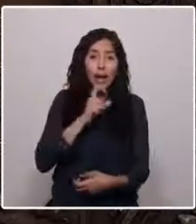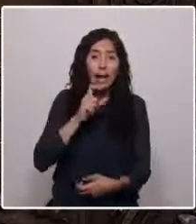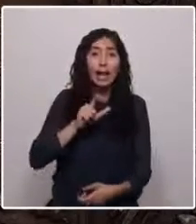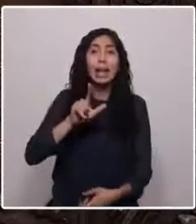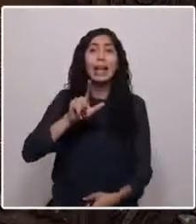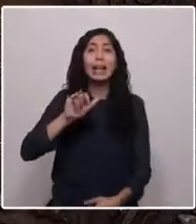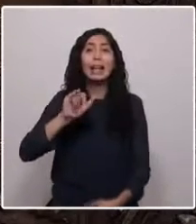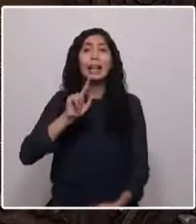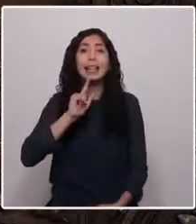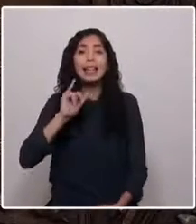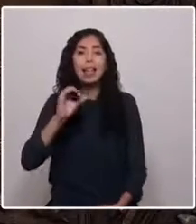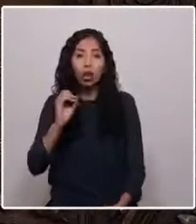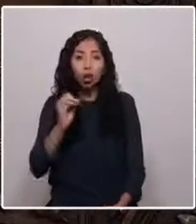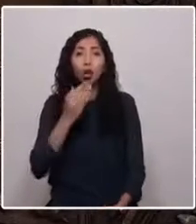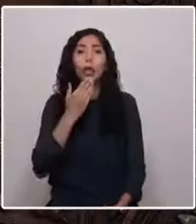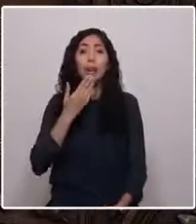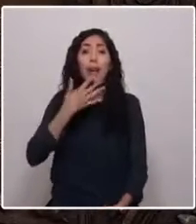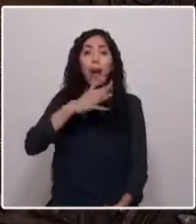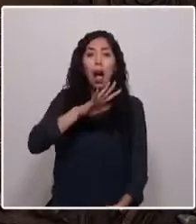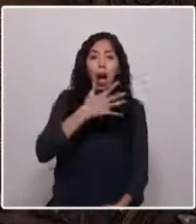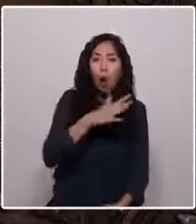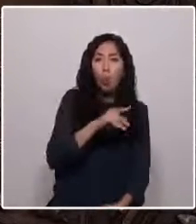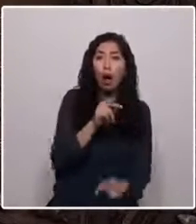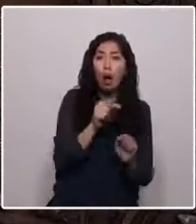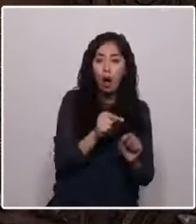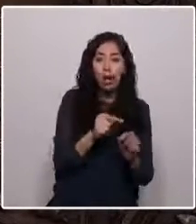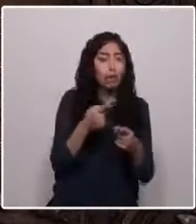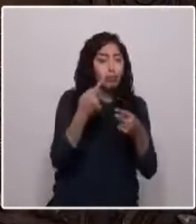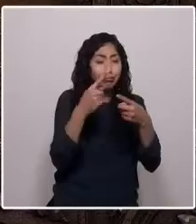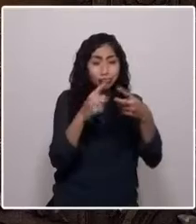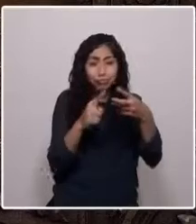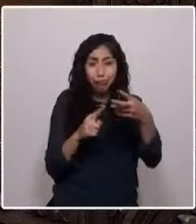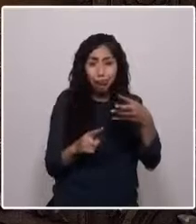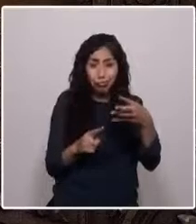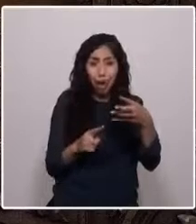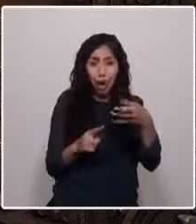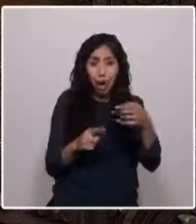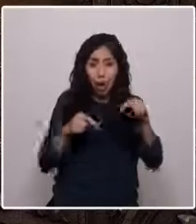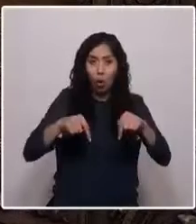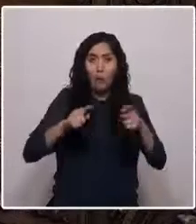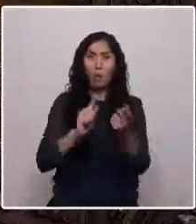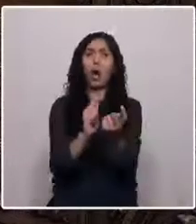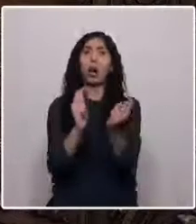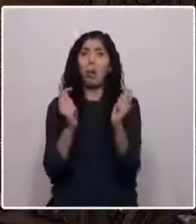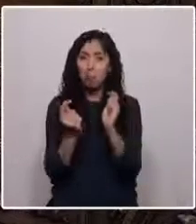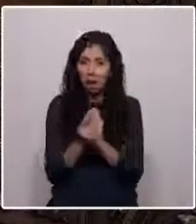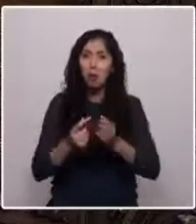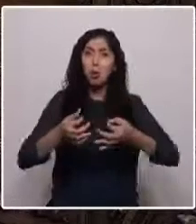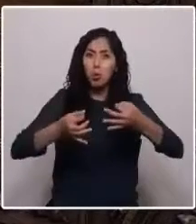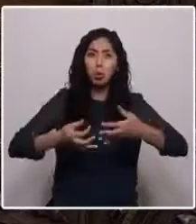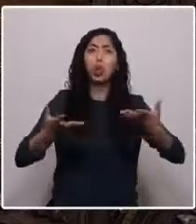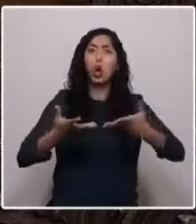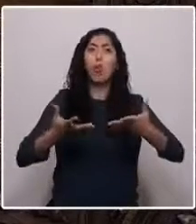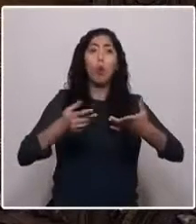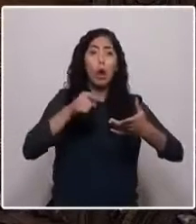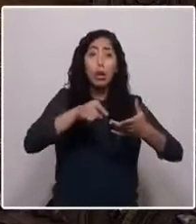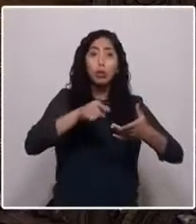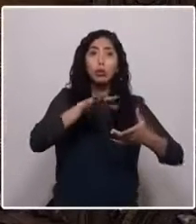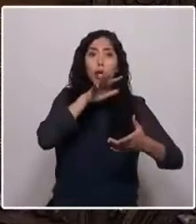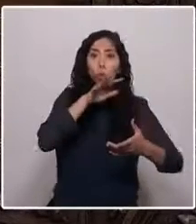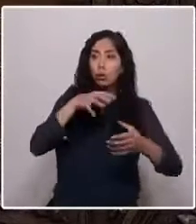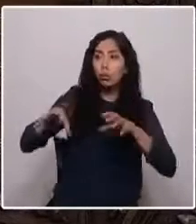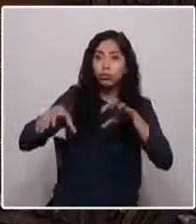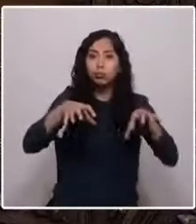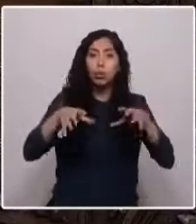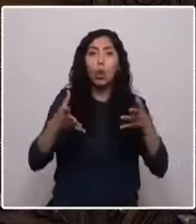nuestras sagradas aguas, entre otros tantos recursos. Vamos a cambiar su injusta manera de ser distribuida. Debemos